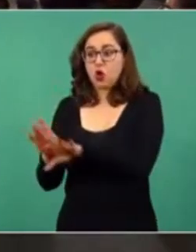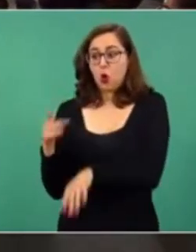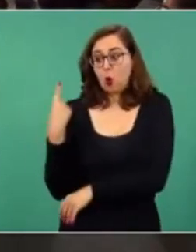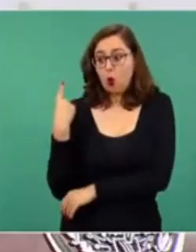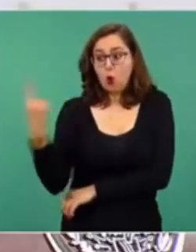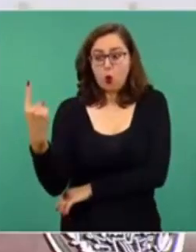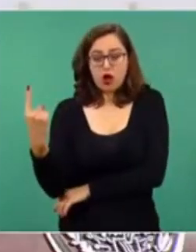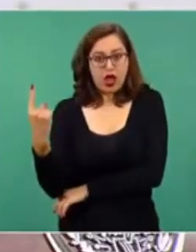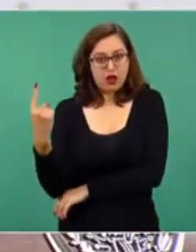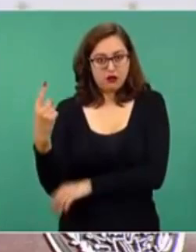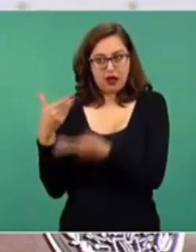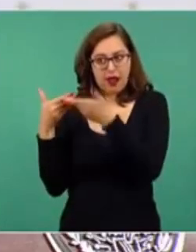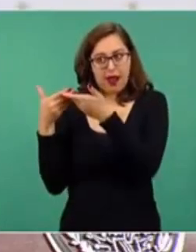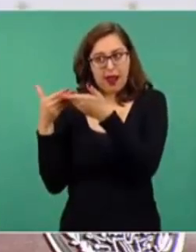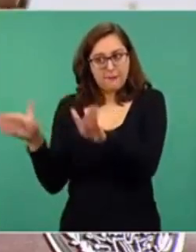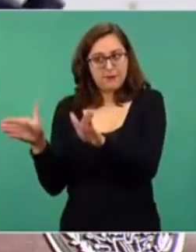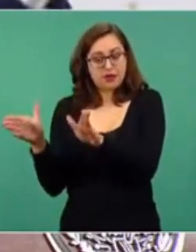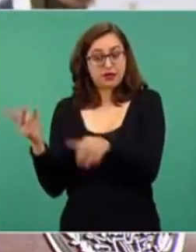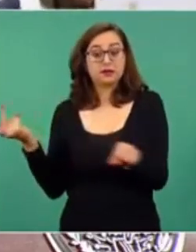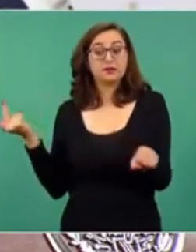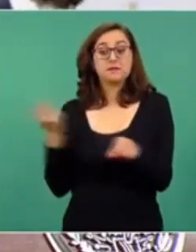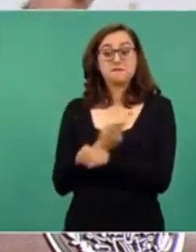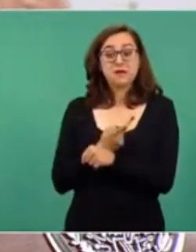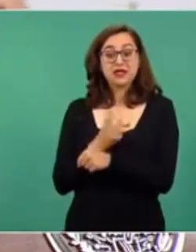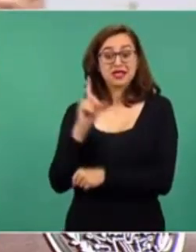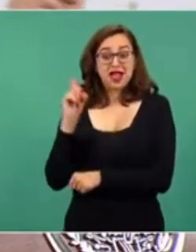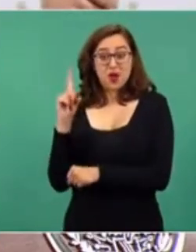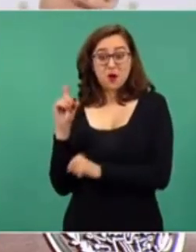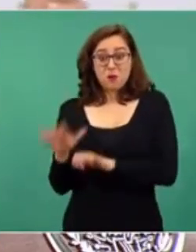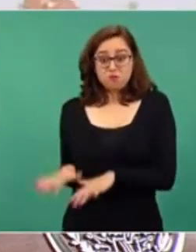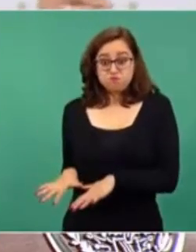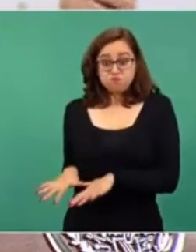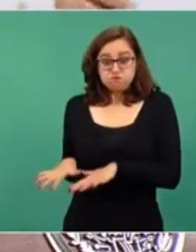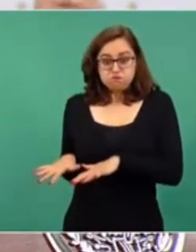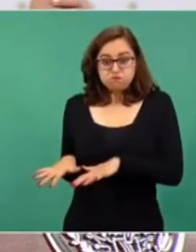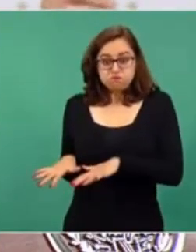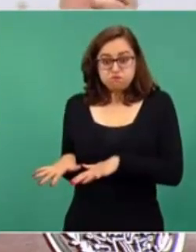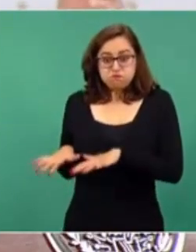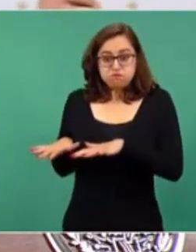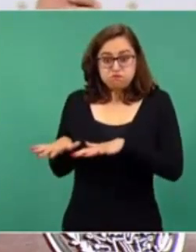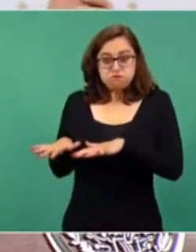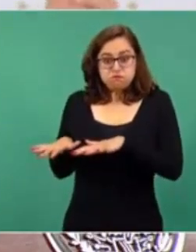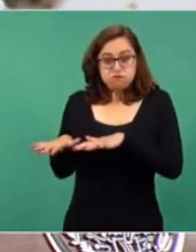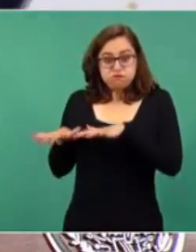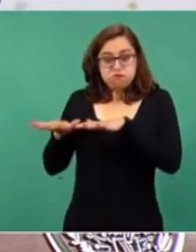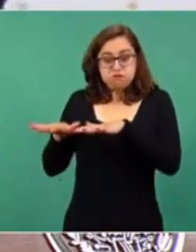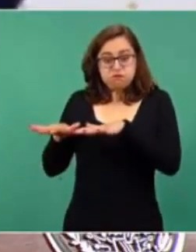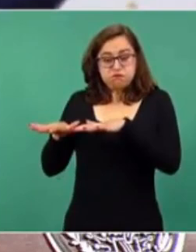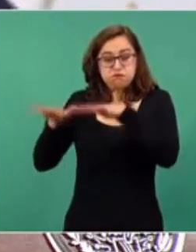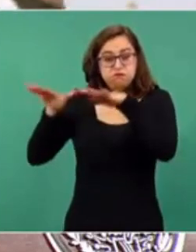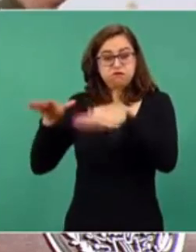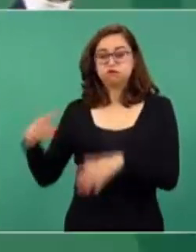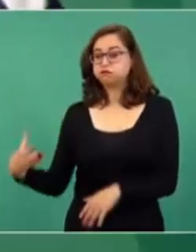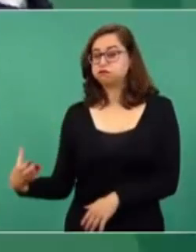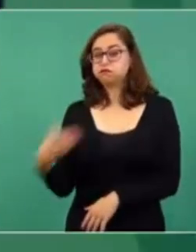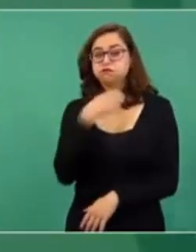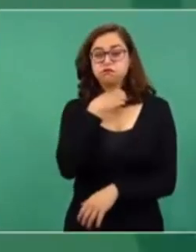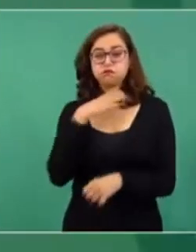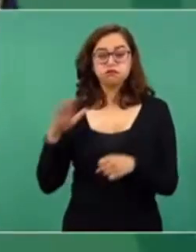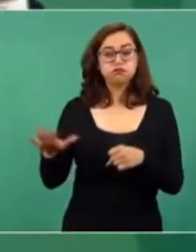sucedía?, que los vasos de la presa, donde se acumula el agua, siempre estaban llenos.